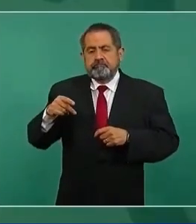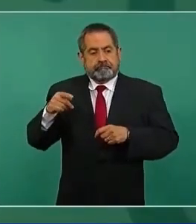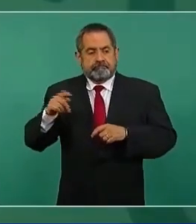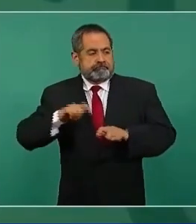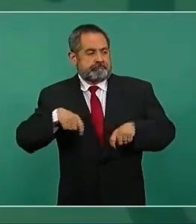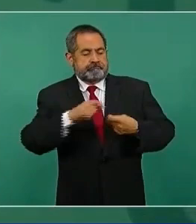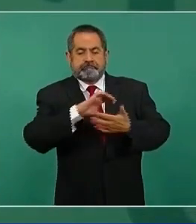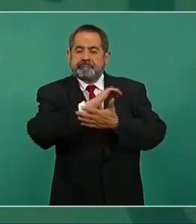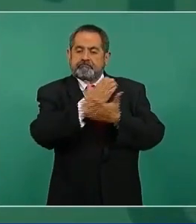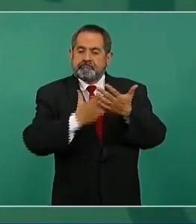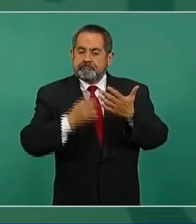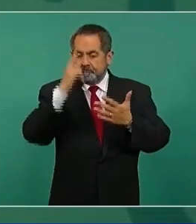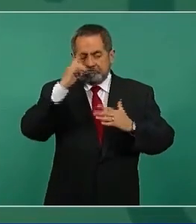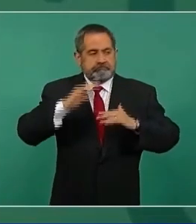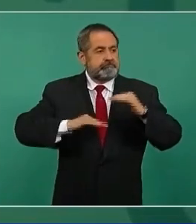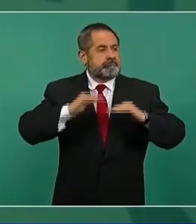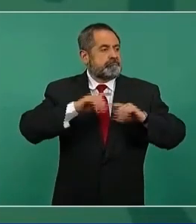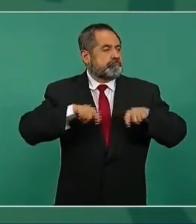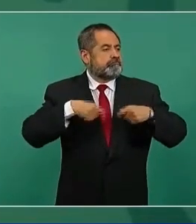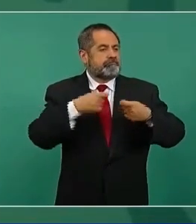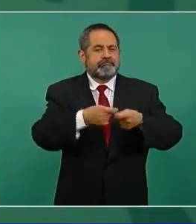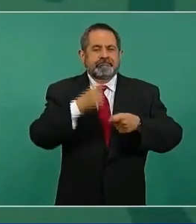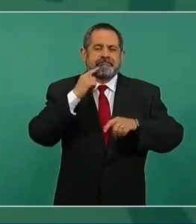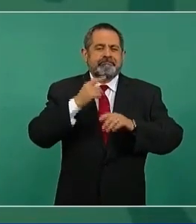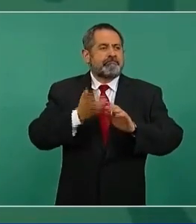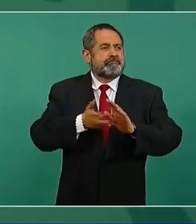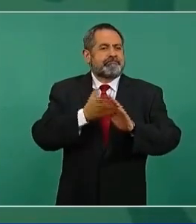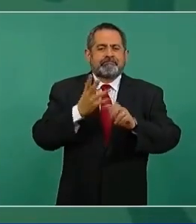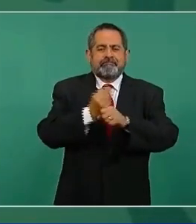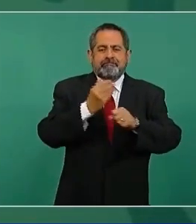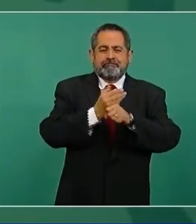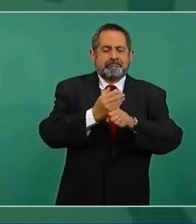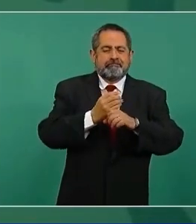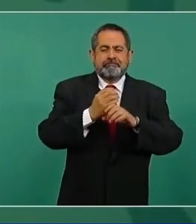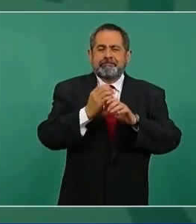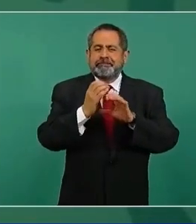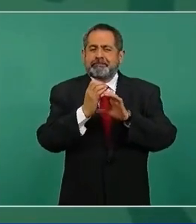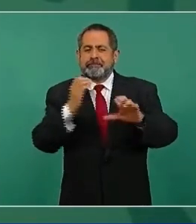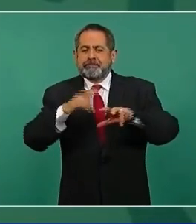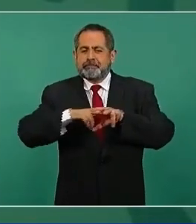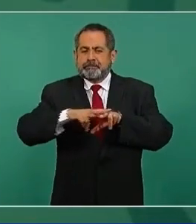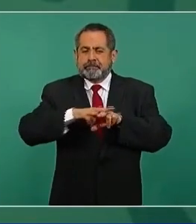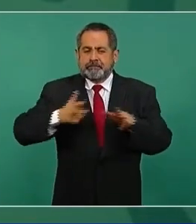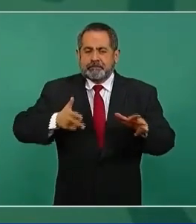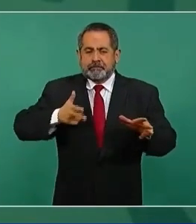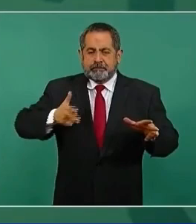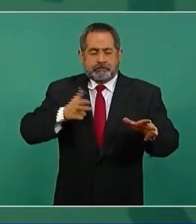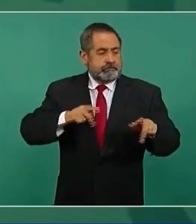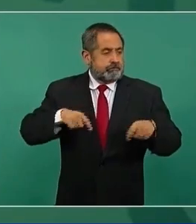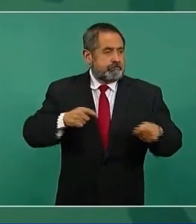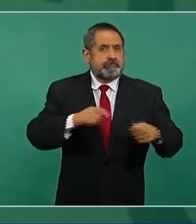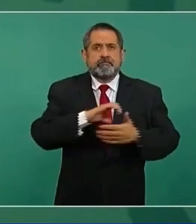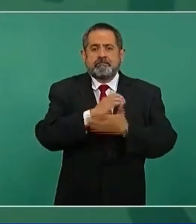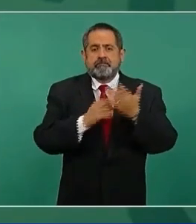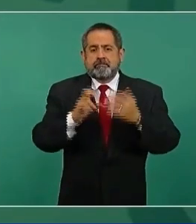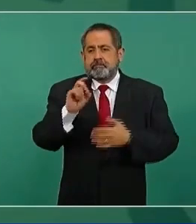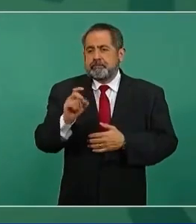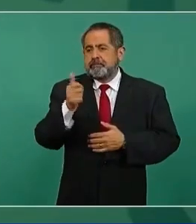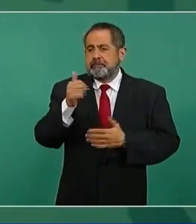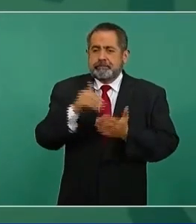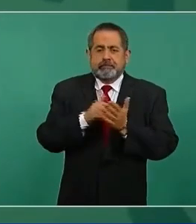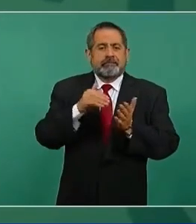autorizó de 36 mil millones de pesos, con el